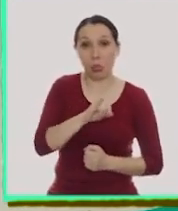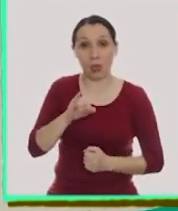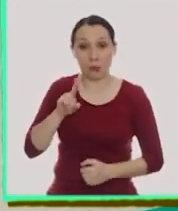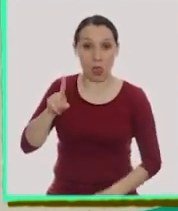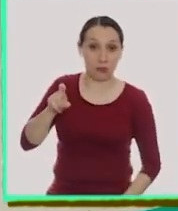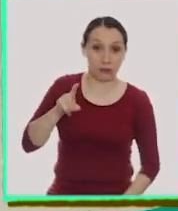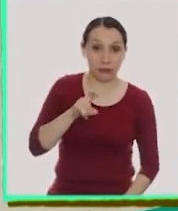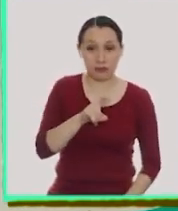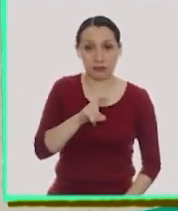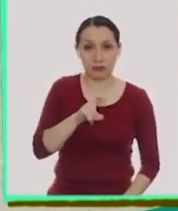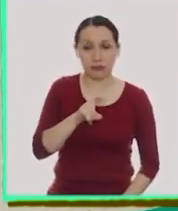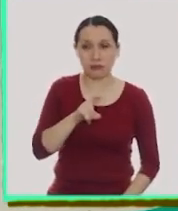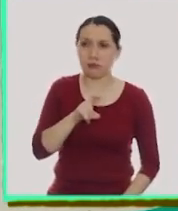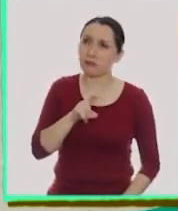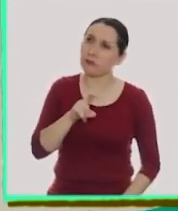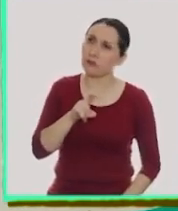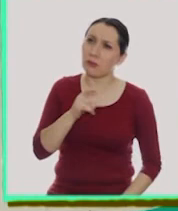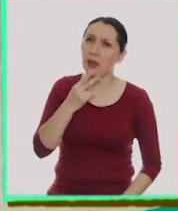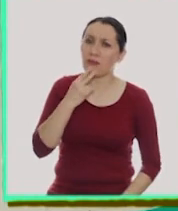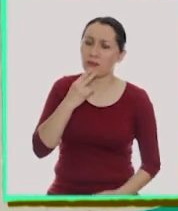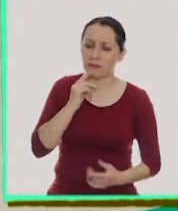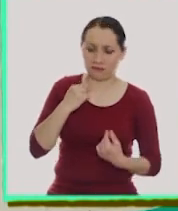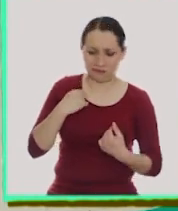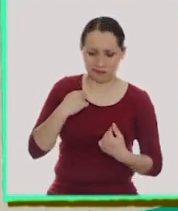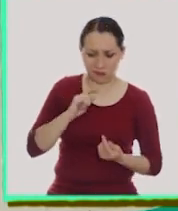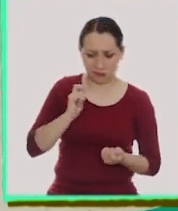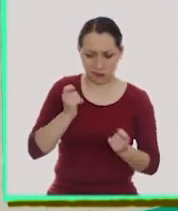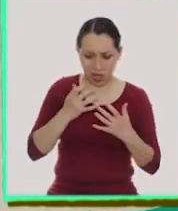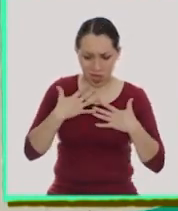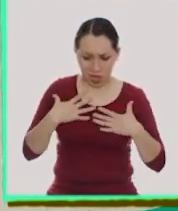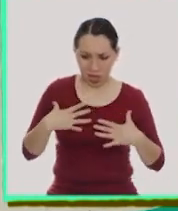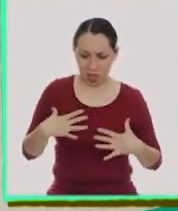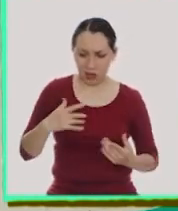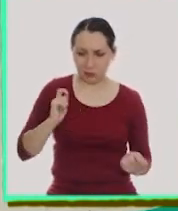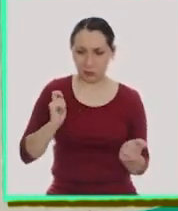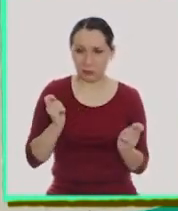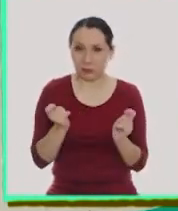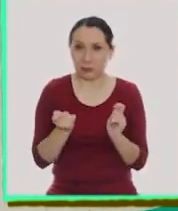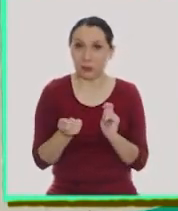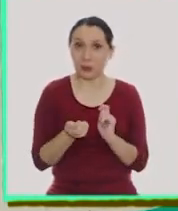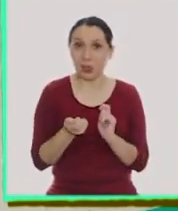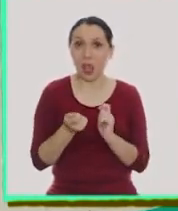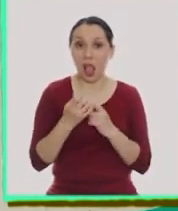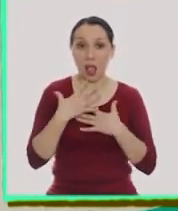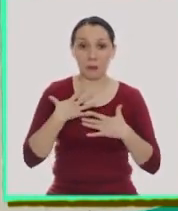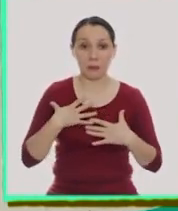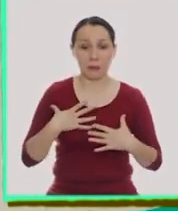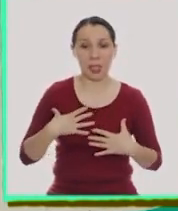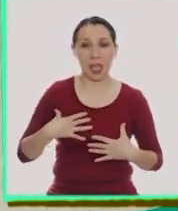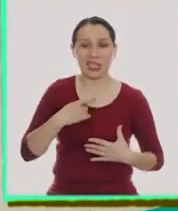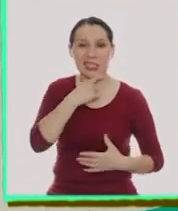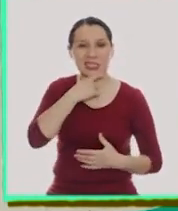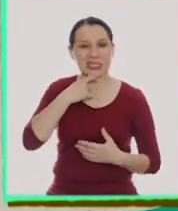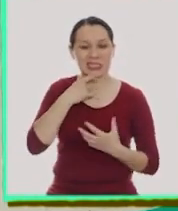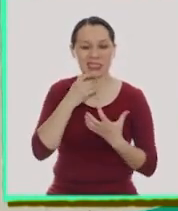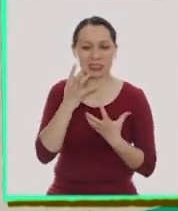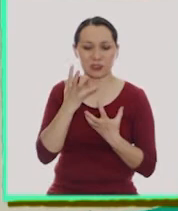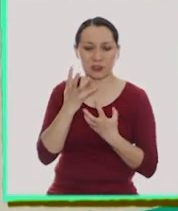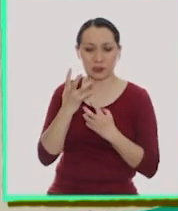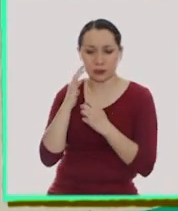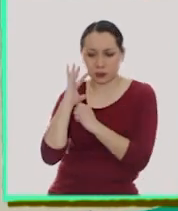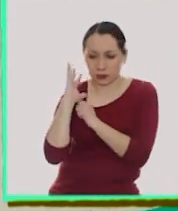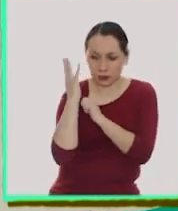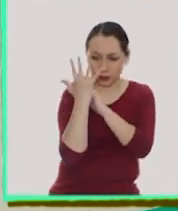Luego la oruga comienza a vivir un cambio de piel. Y es con esta piel seca